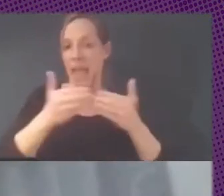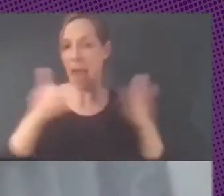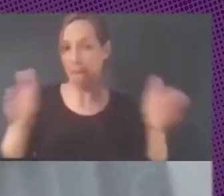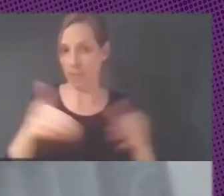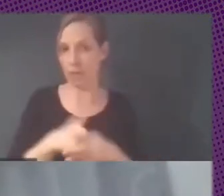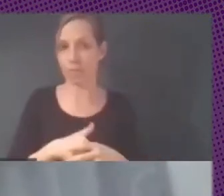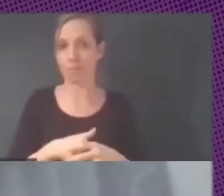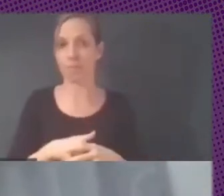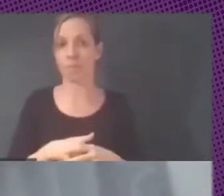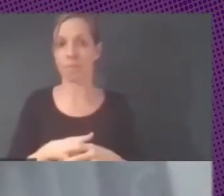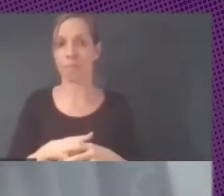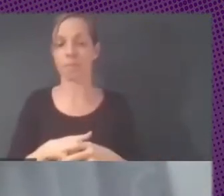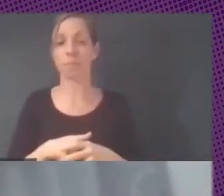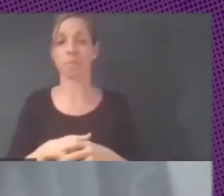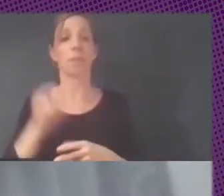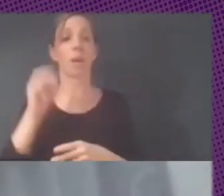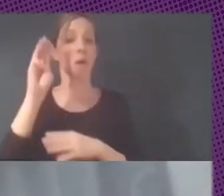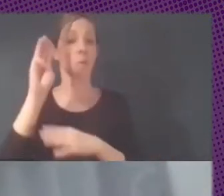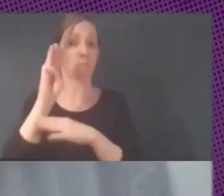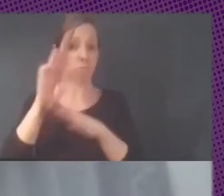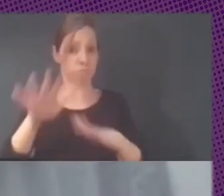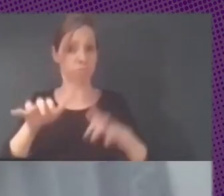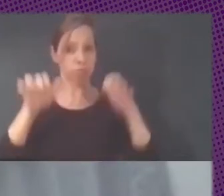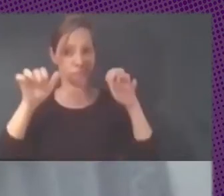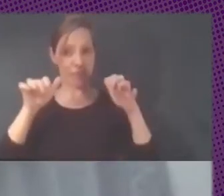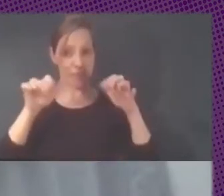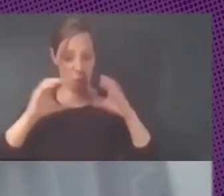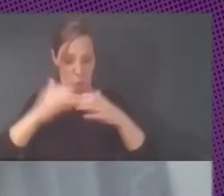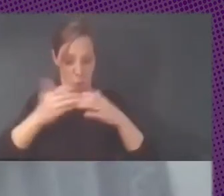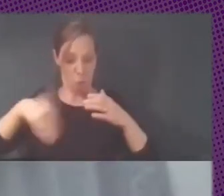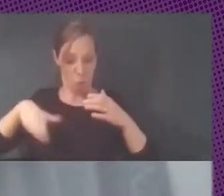dentro de los mismos parlamentarios del Frente Amplio no se entendía el tema.